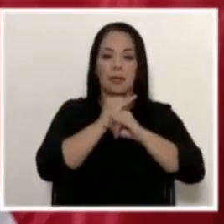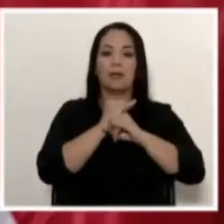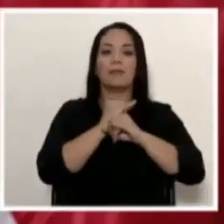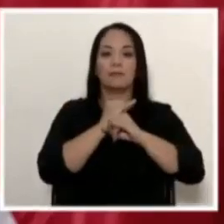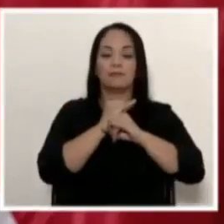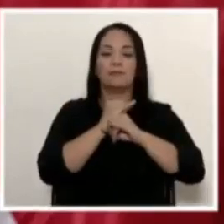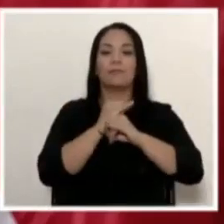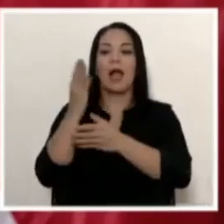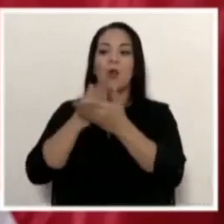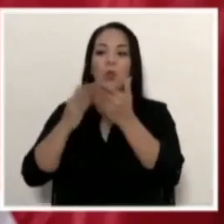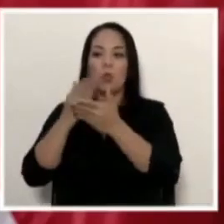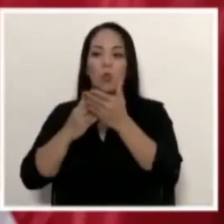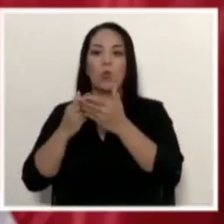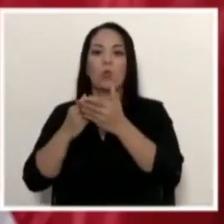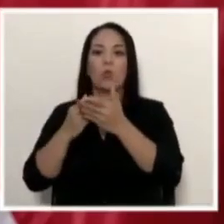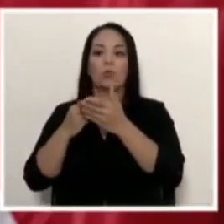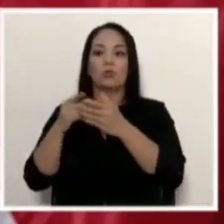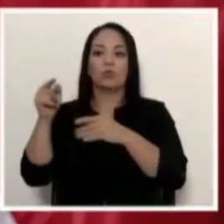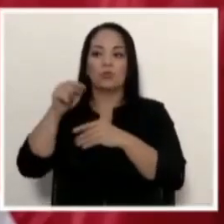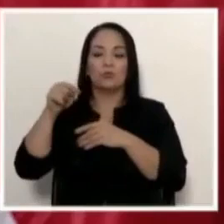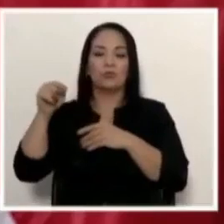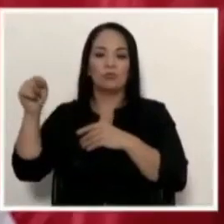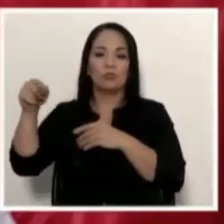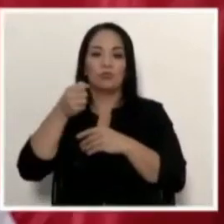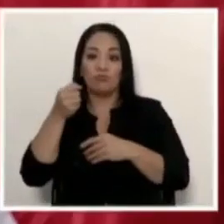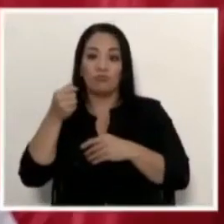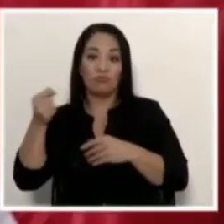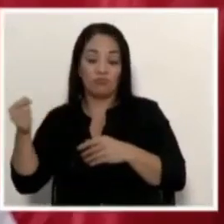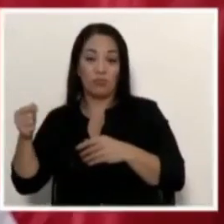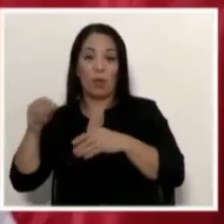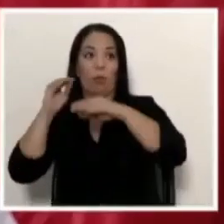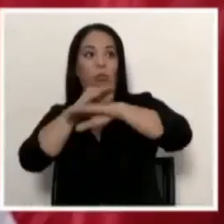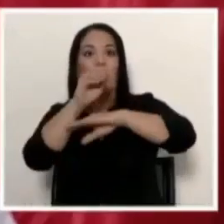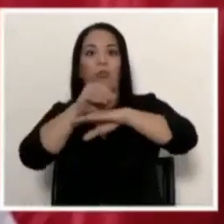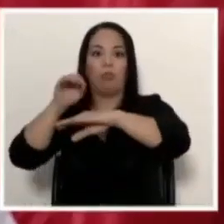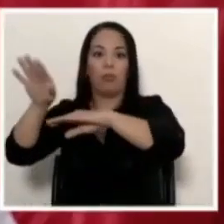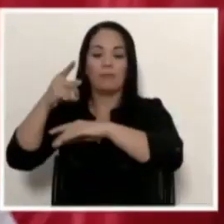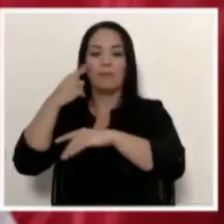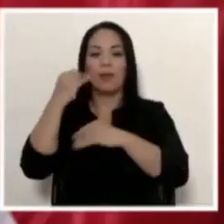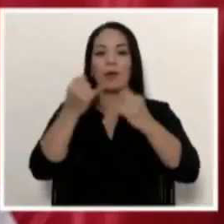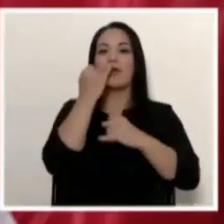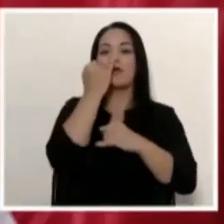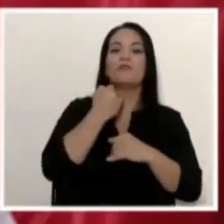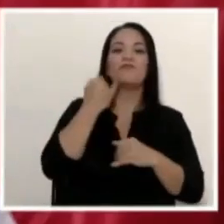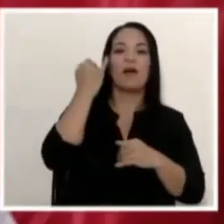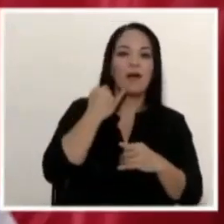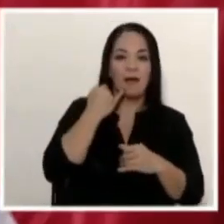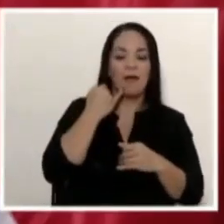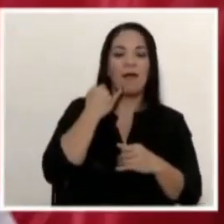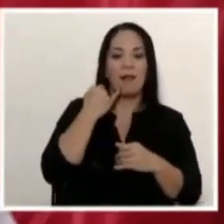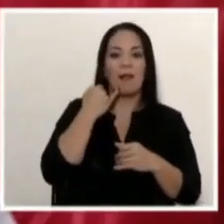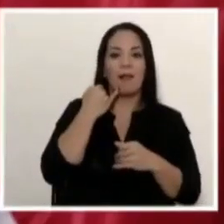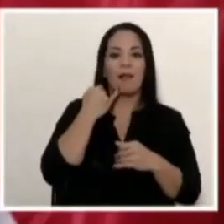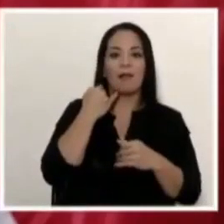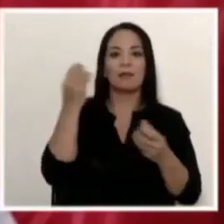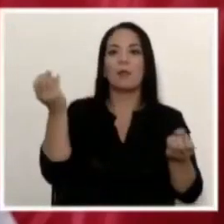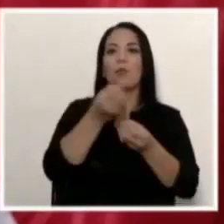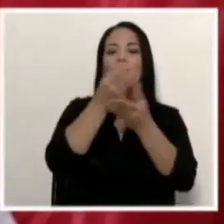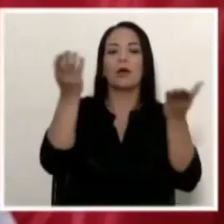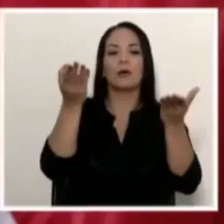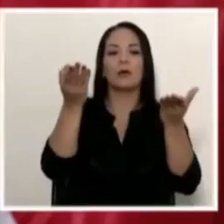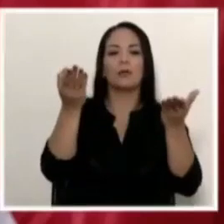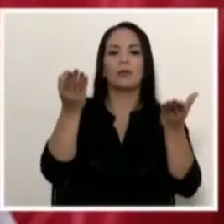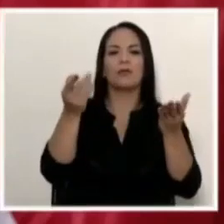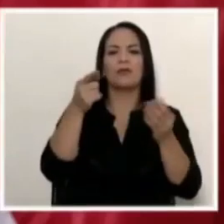de Costa Rica y algunas personas en Costa Rica, ahora en mis redes se están publicando notas de que hay un caso